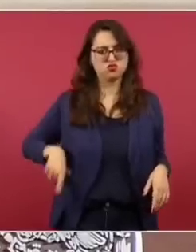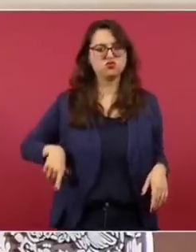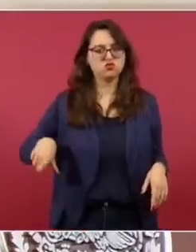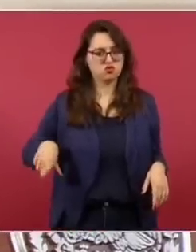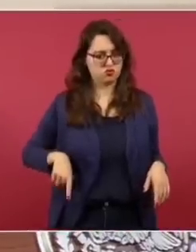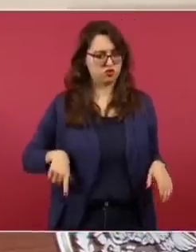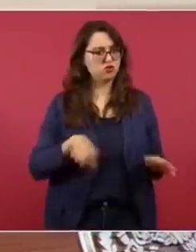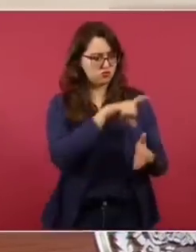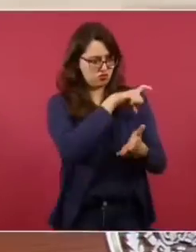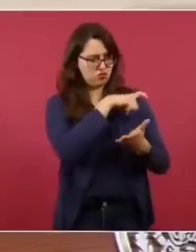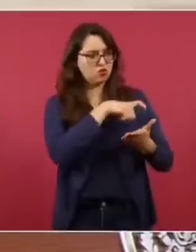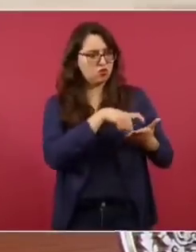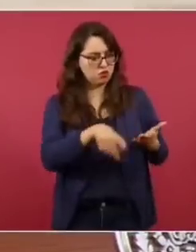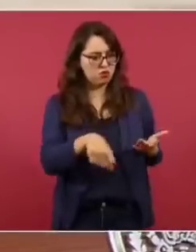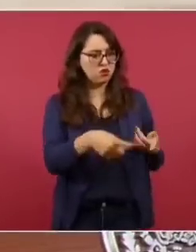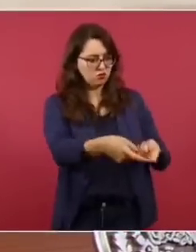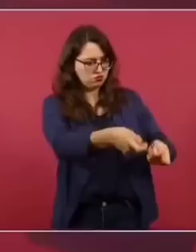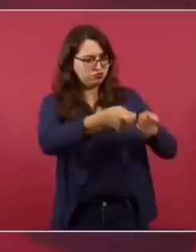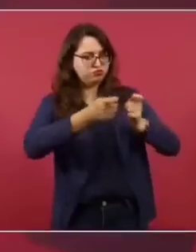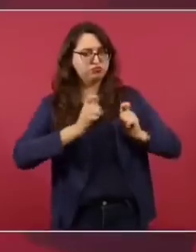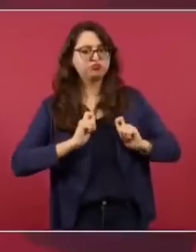descartamos la posibilidad.